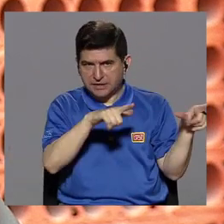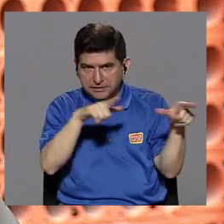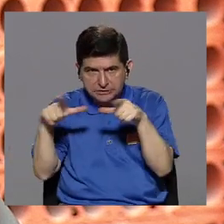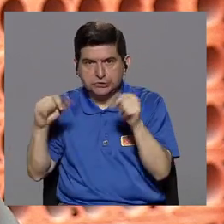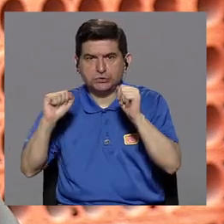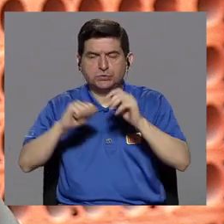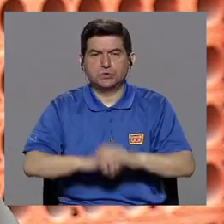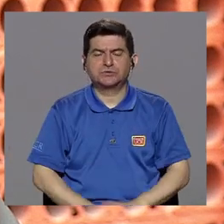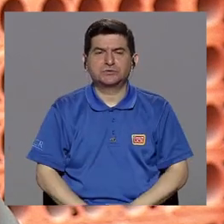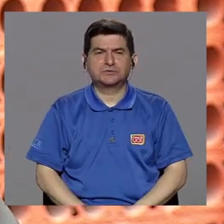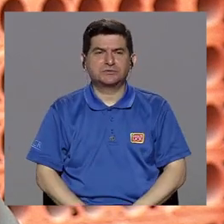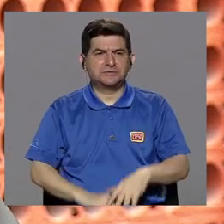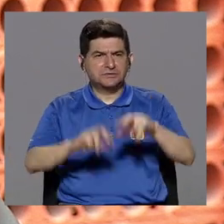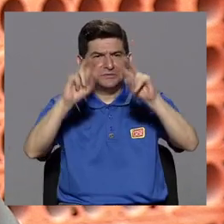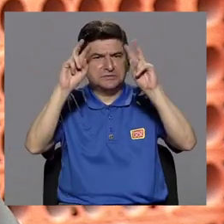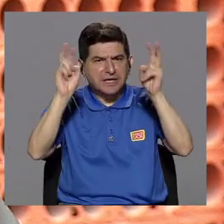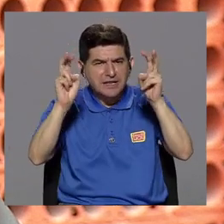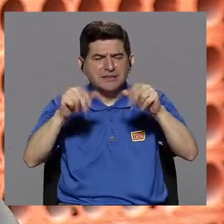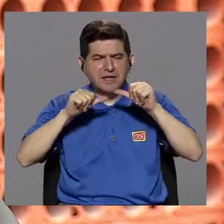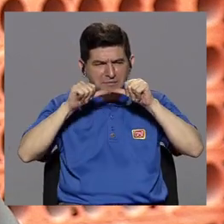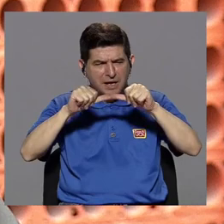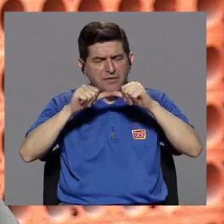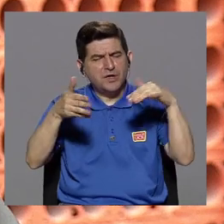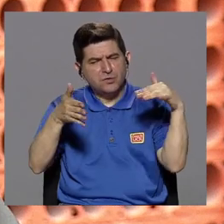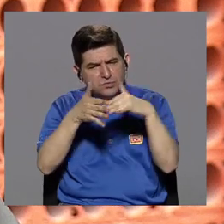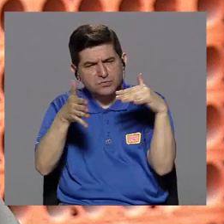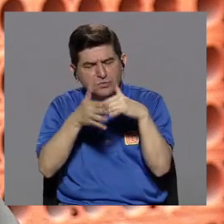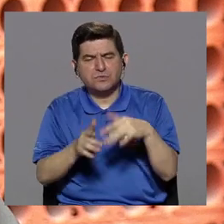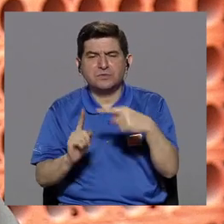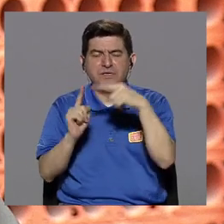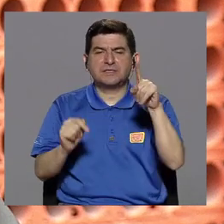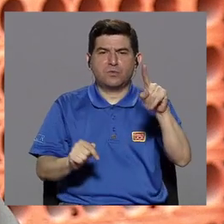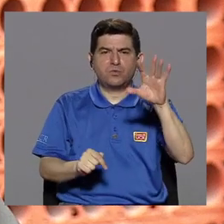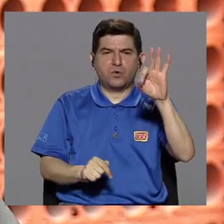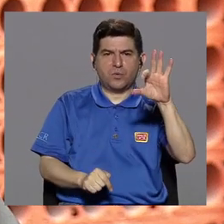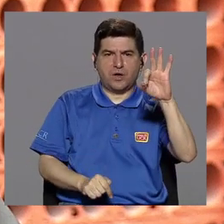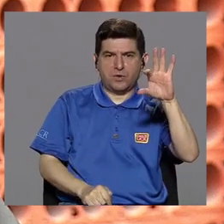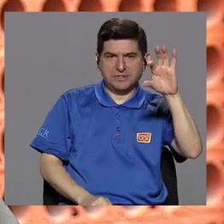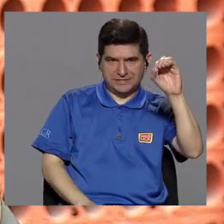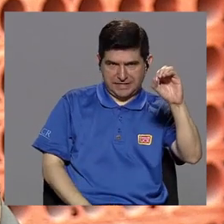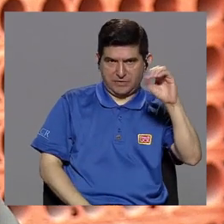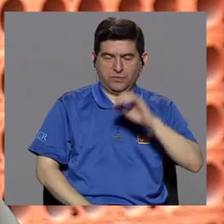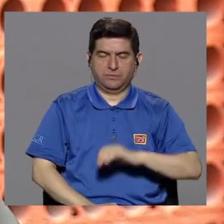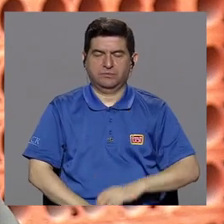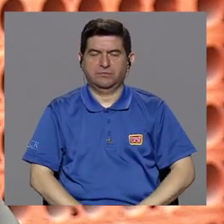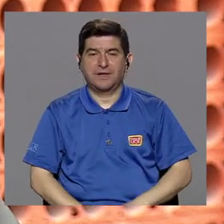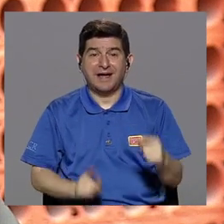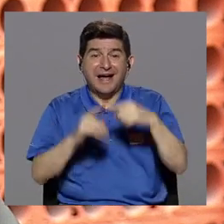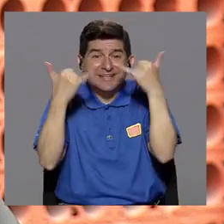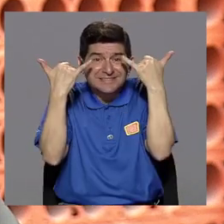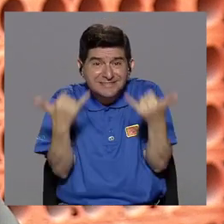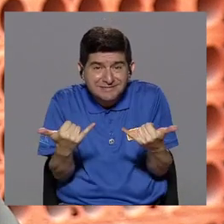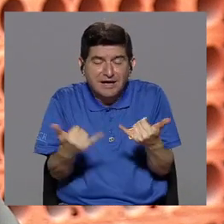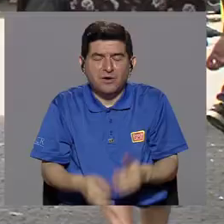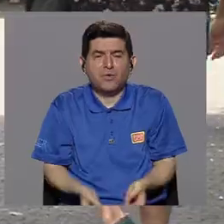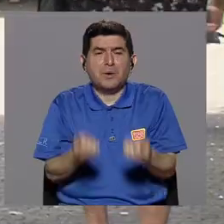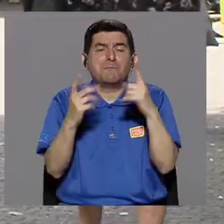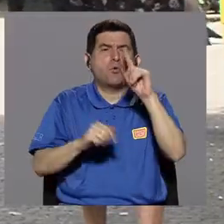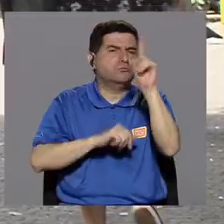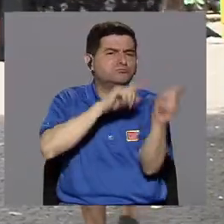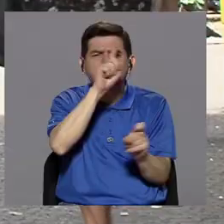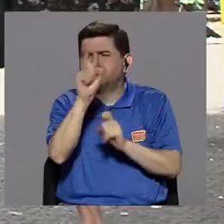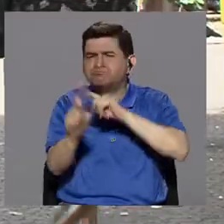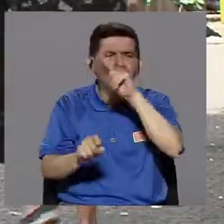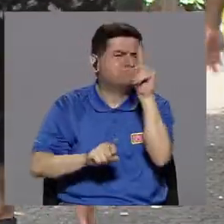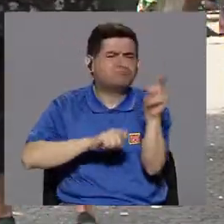el tema se estudia sistemáticamente desde 1990 y a la fecha hay una gran cantidad de encuestas